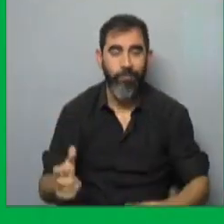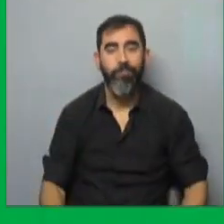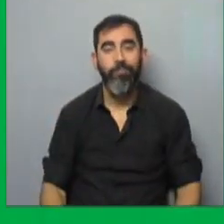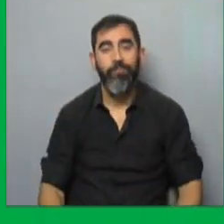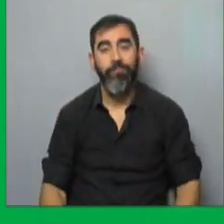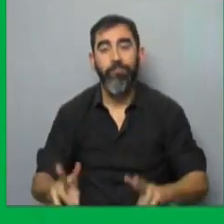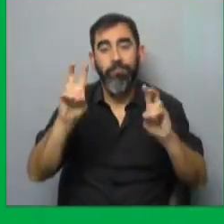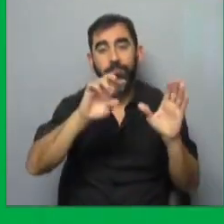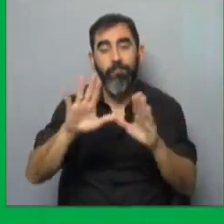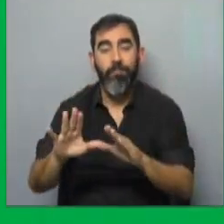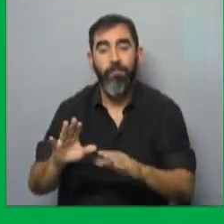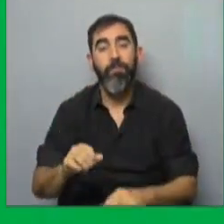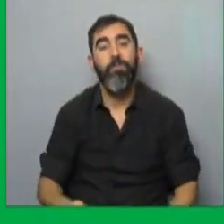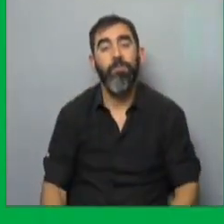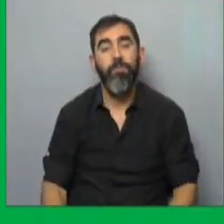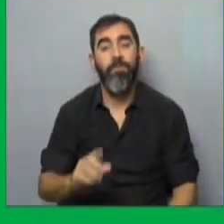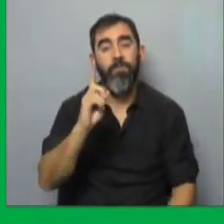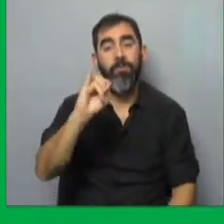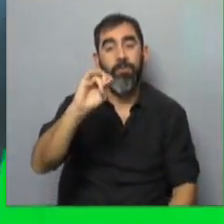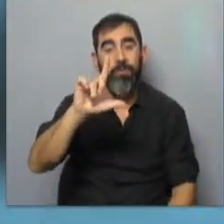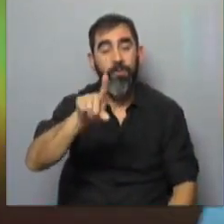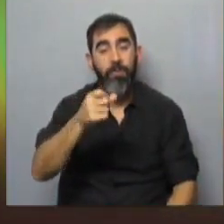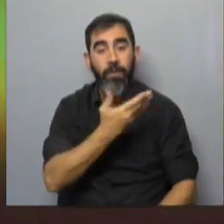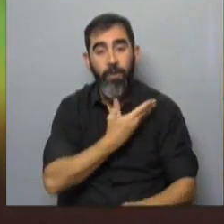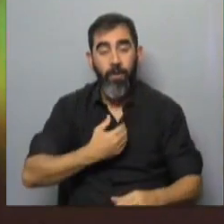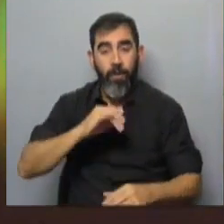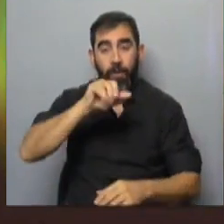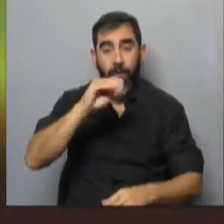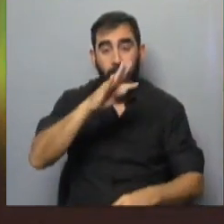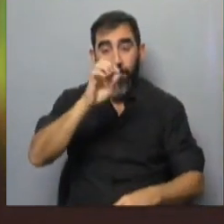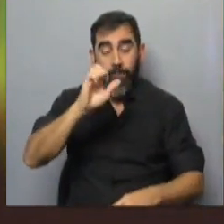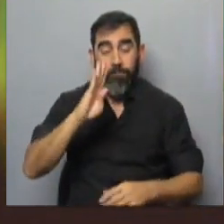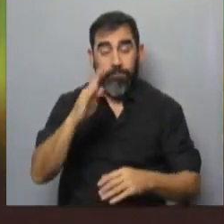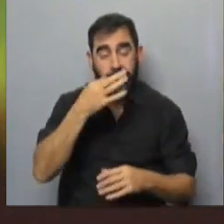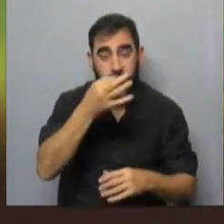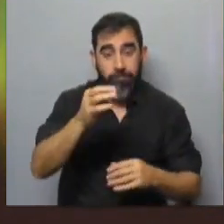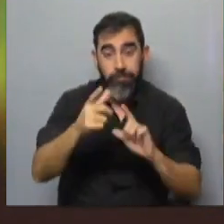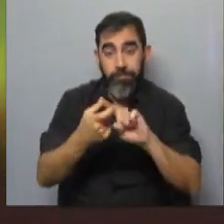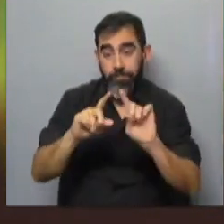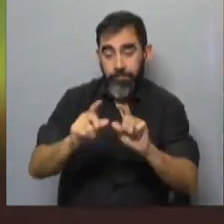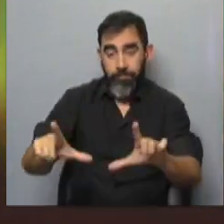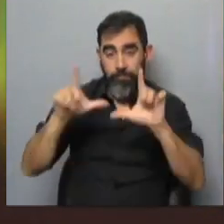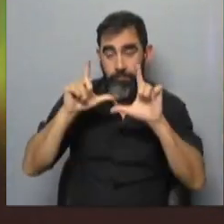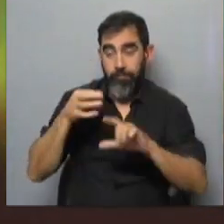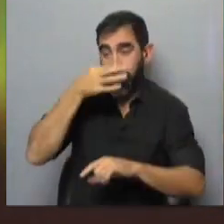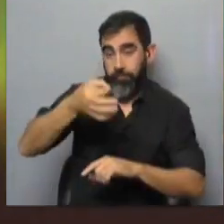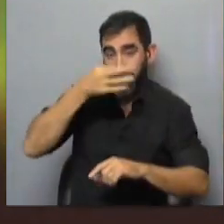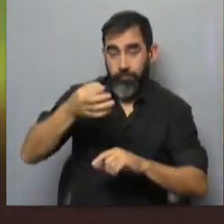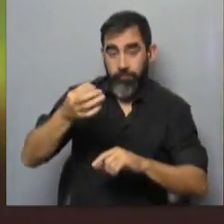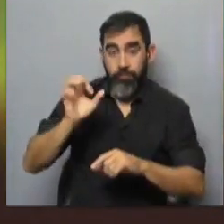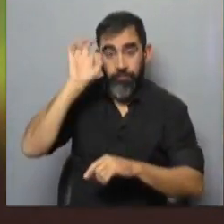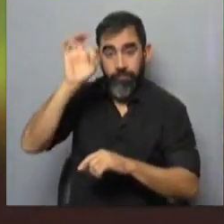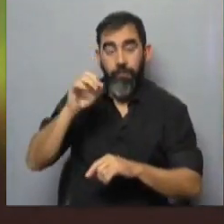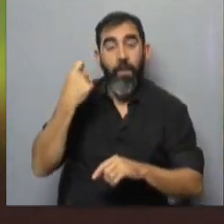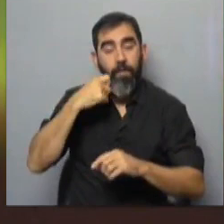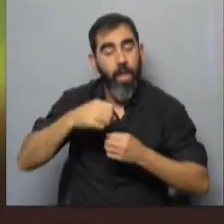Vamos a otros temas. Ricardo Gil y Ribarna, el expresidente de la JUTEPA, aseguró que la omisión de la esposa de Sartori en la declaración jurada del senador